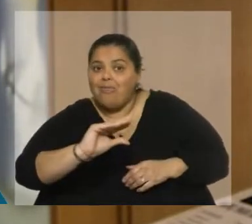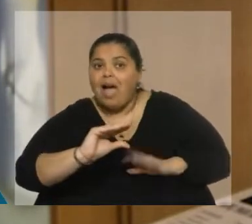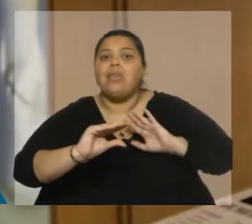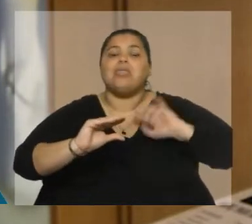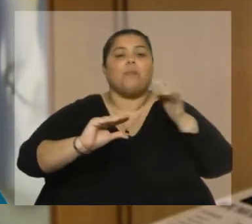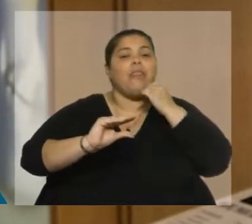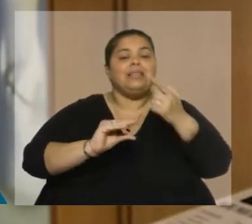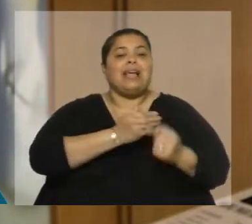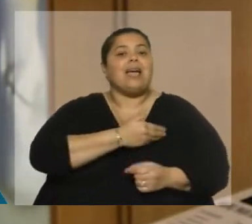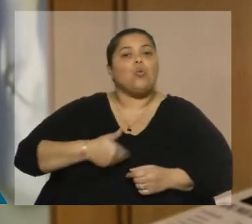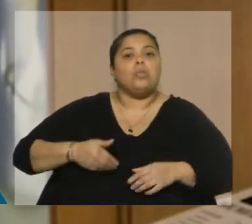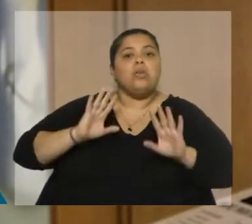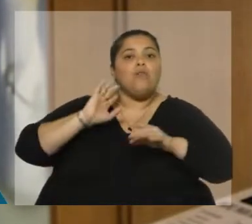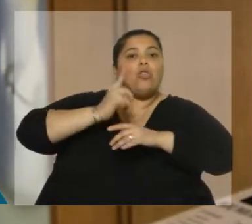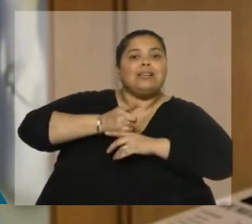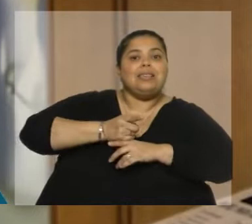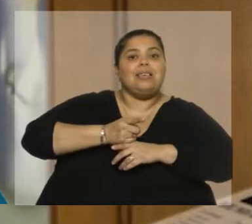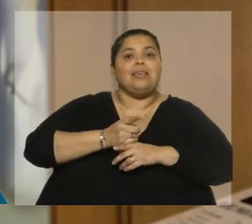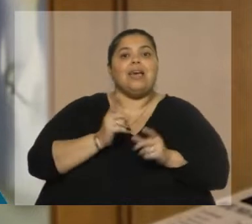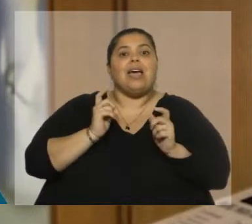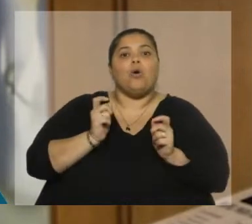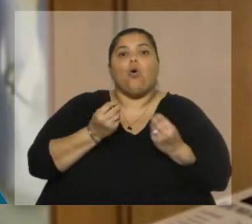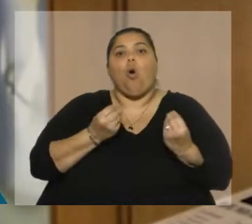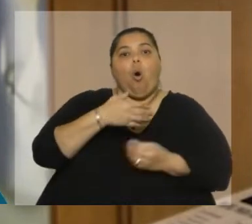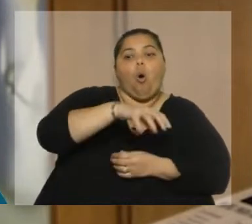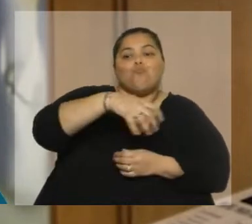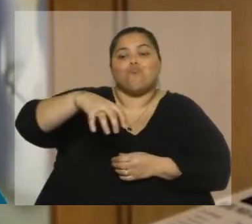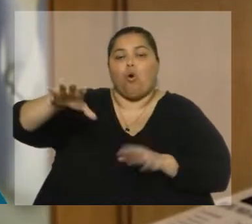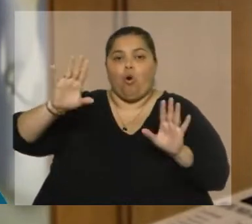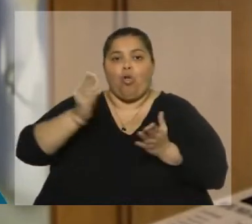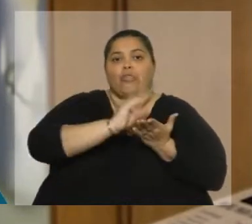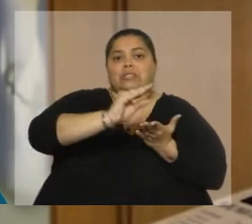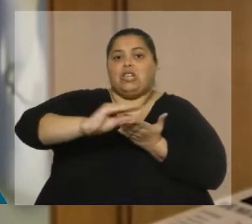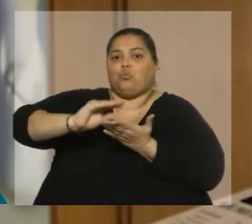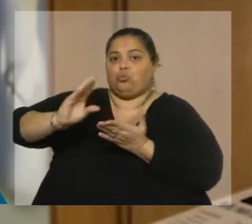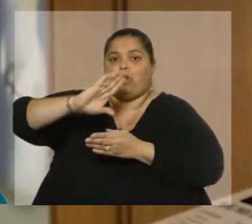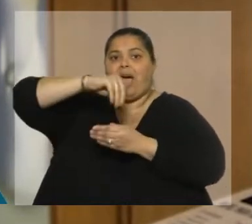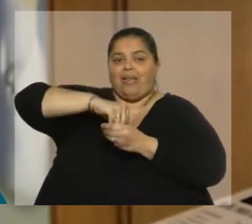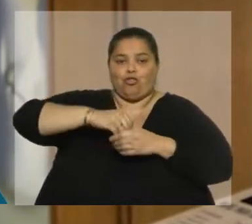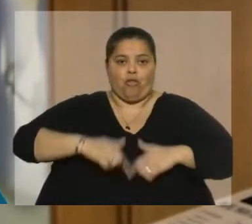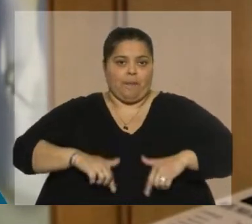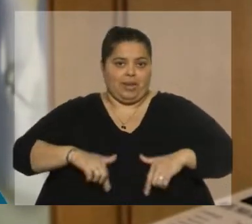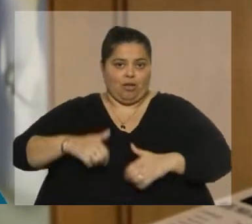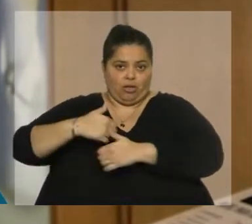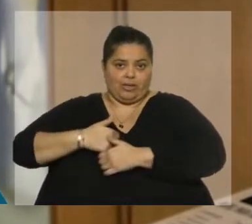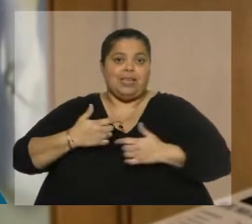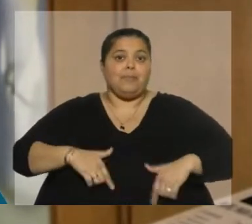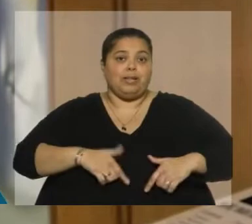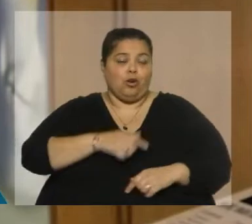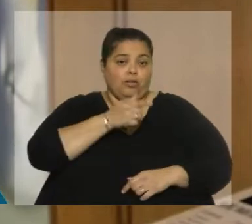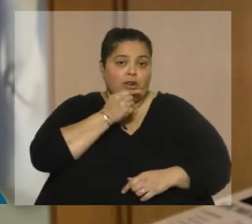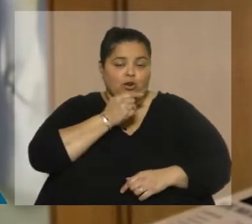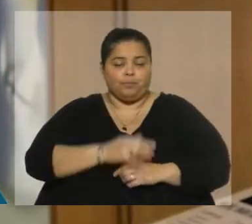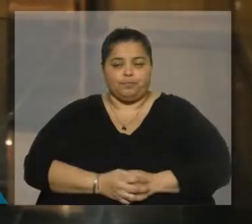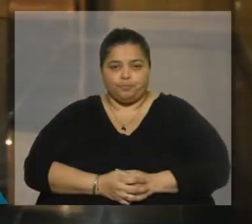Ejecutivo será el que establezca cómo es la distribución adentro del Ministerio de Defensa y adentro del Ministerio Interior.